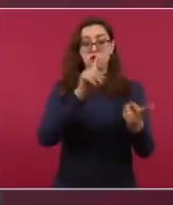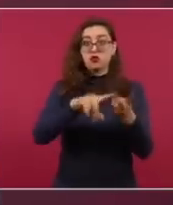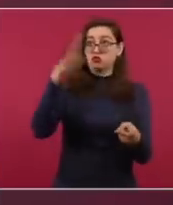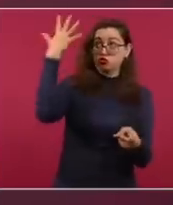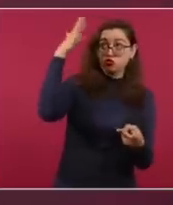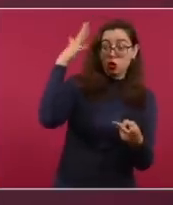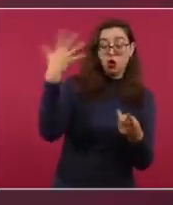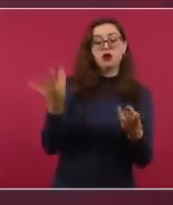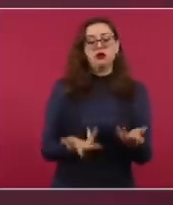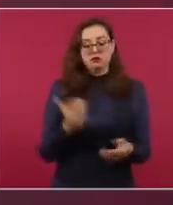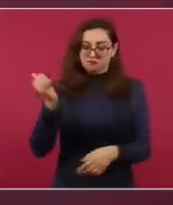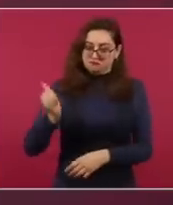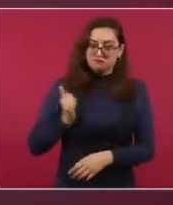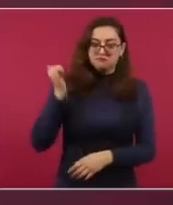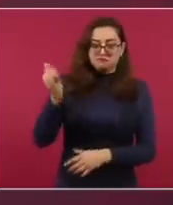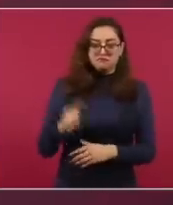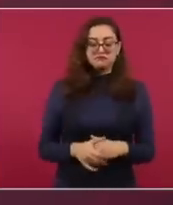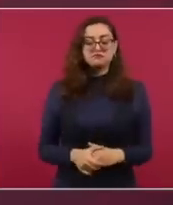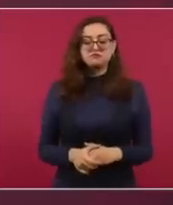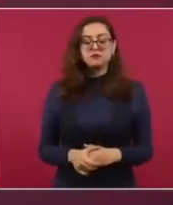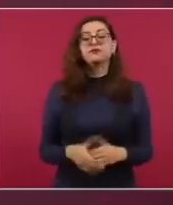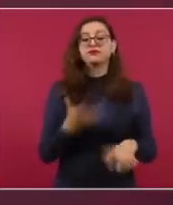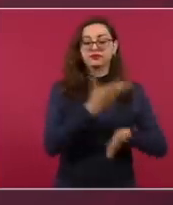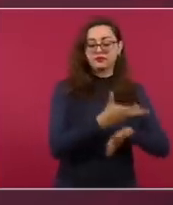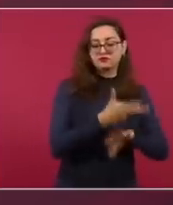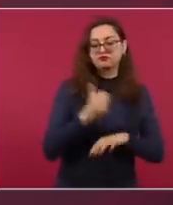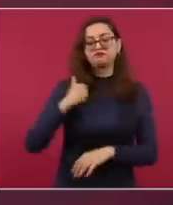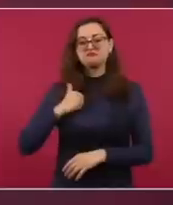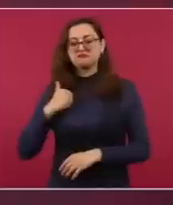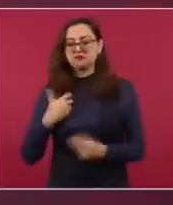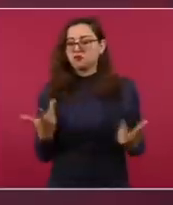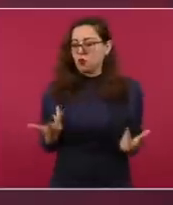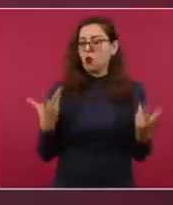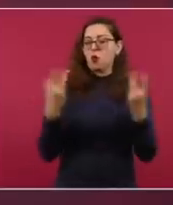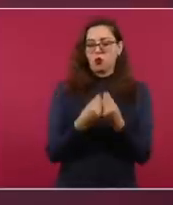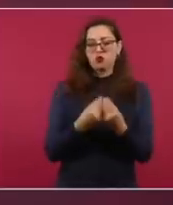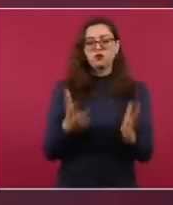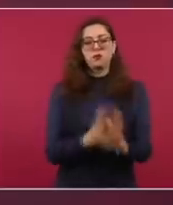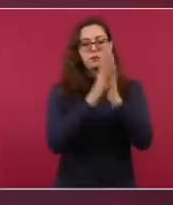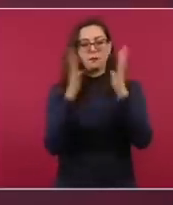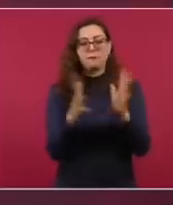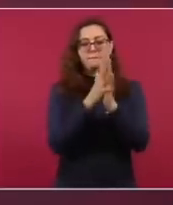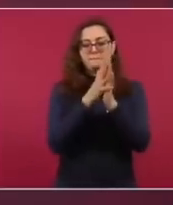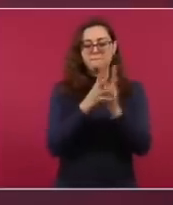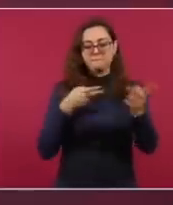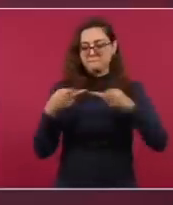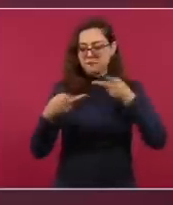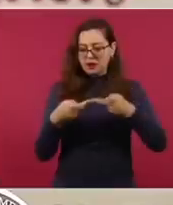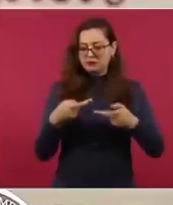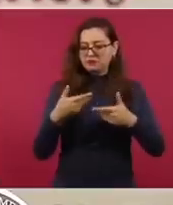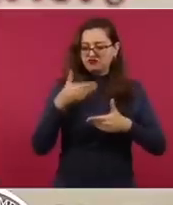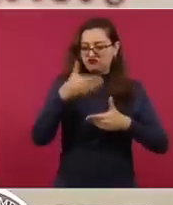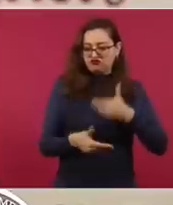Y Estados Unidos y Canadá van a participar con nosotros para que tengamos un plan común, para que vayamos al mismo ritmo. Esto